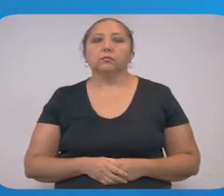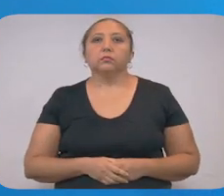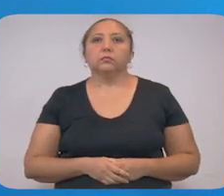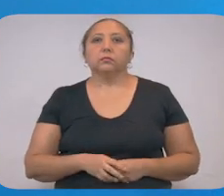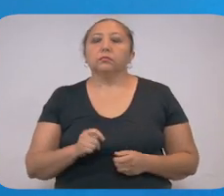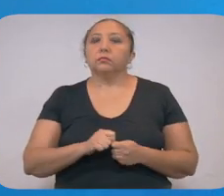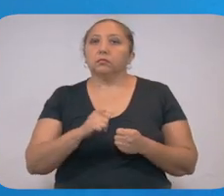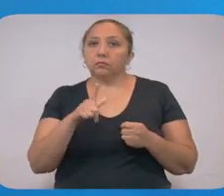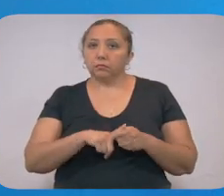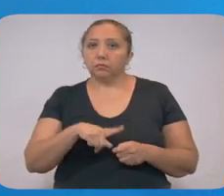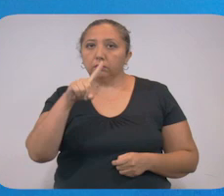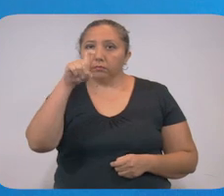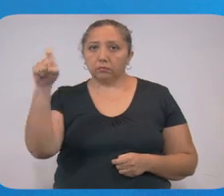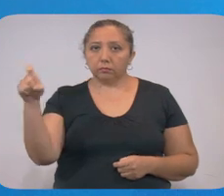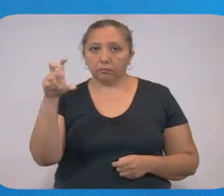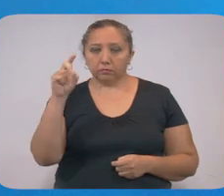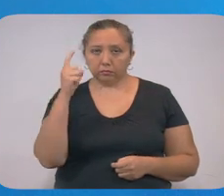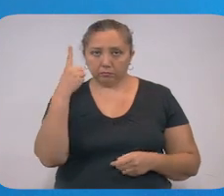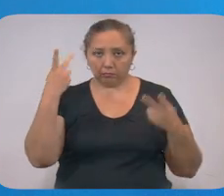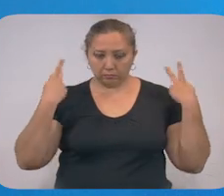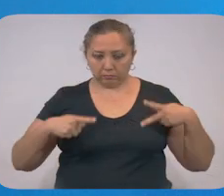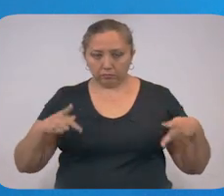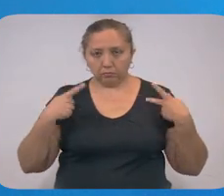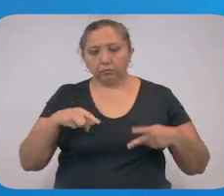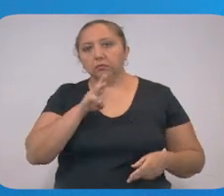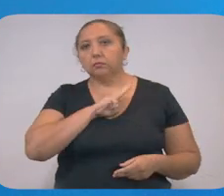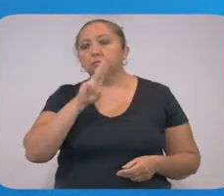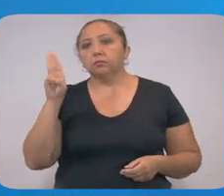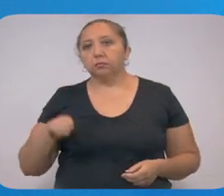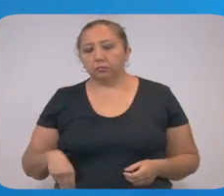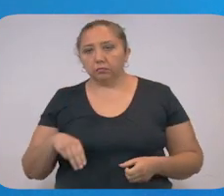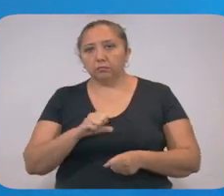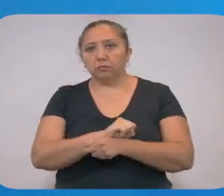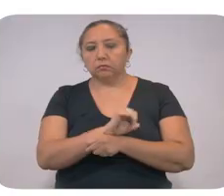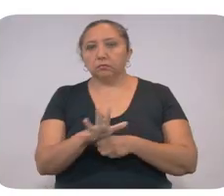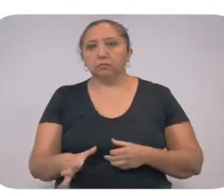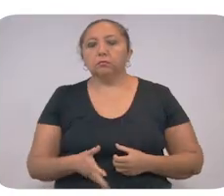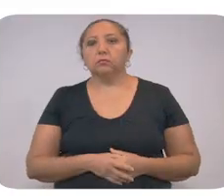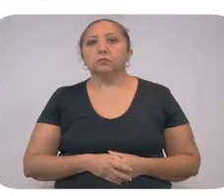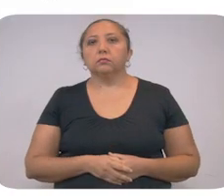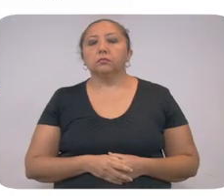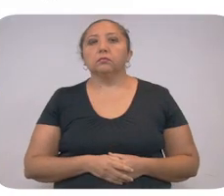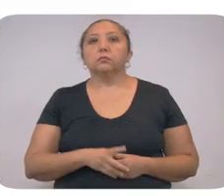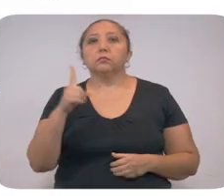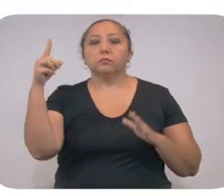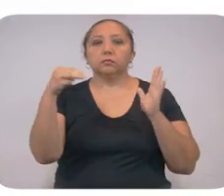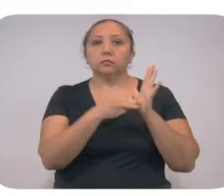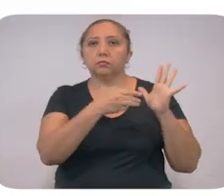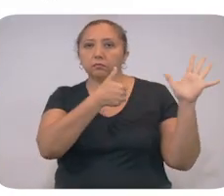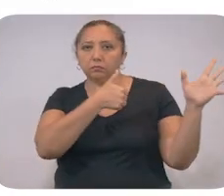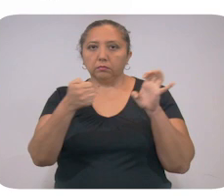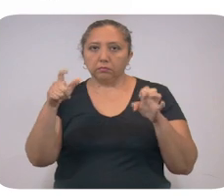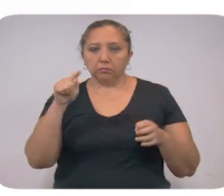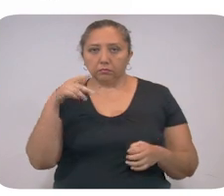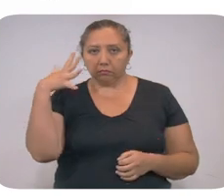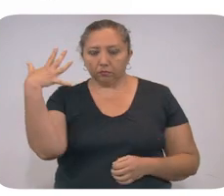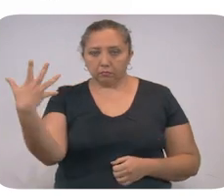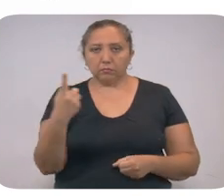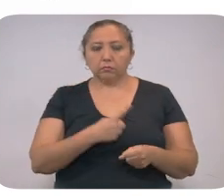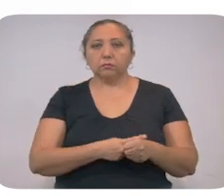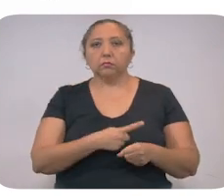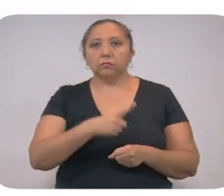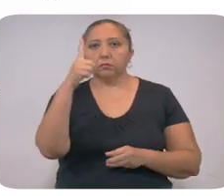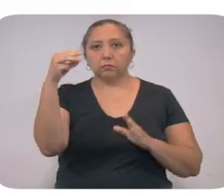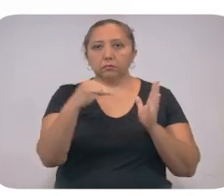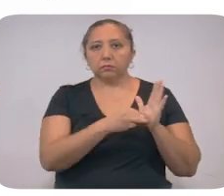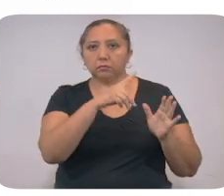En total, son 181 personas las fallecidas a causa del coronavirus. De los 1,675 casos confirmados,